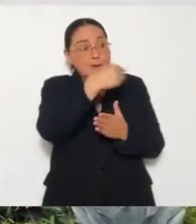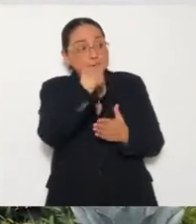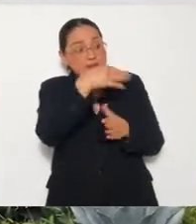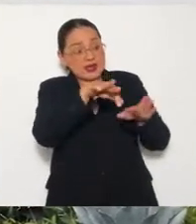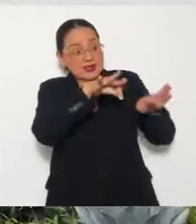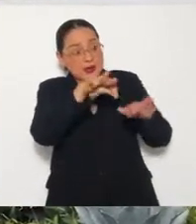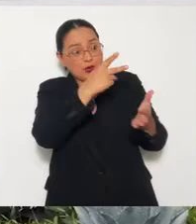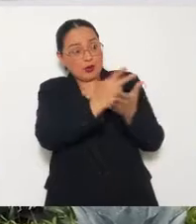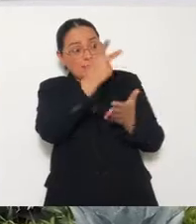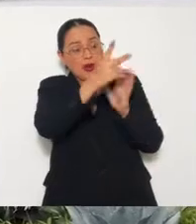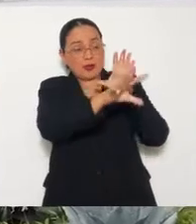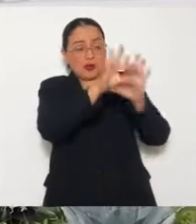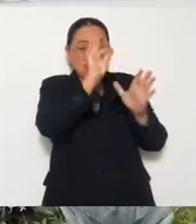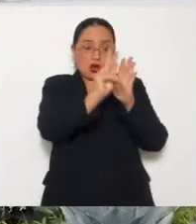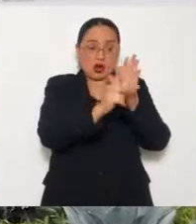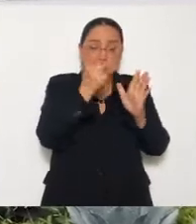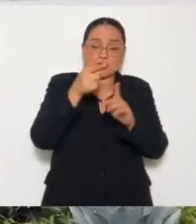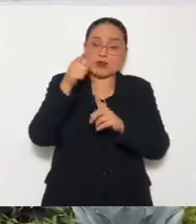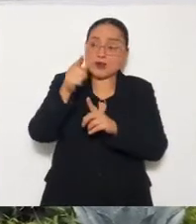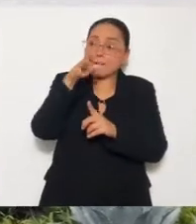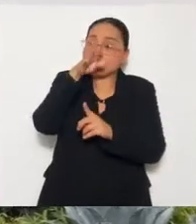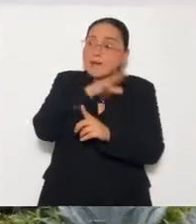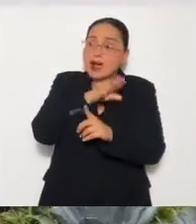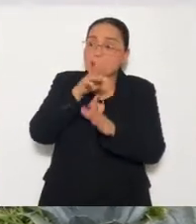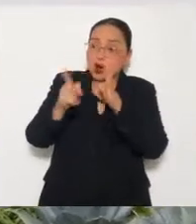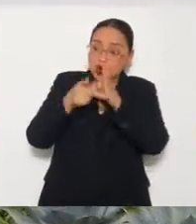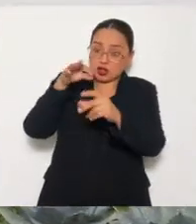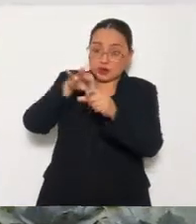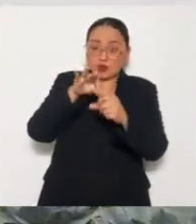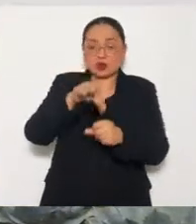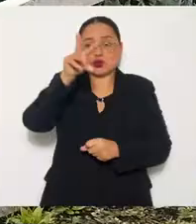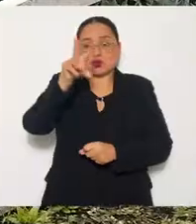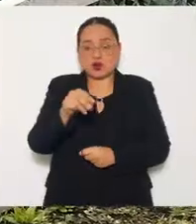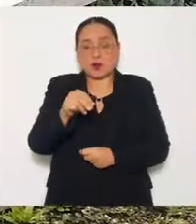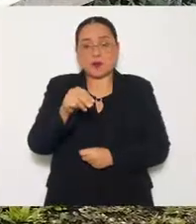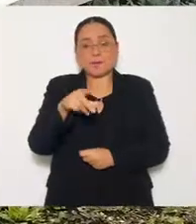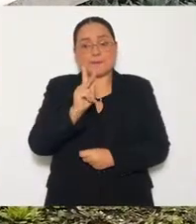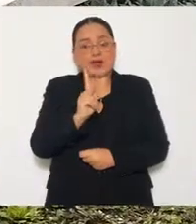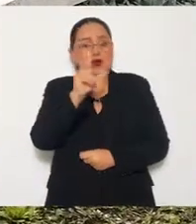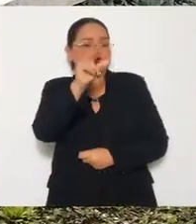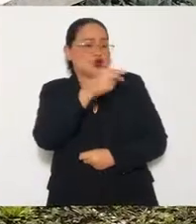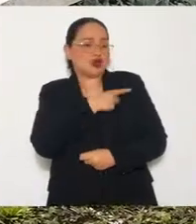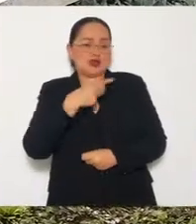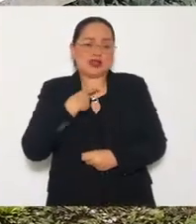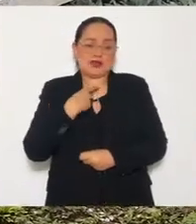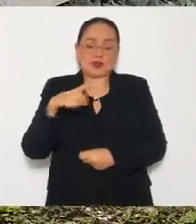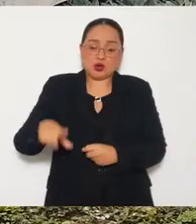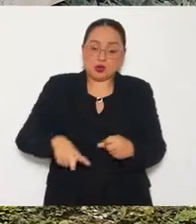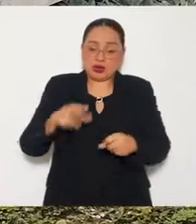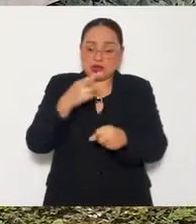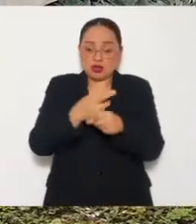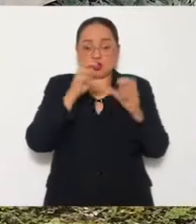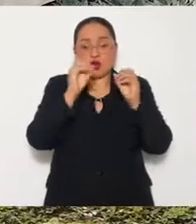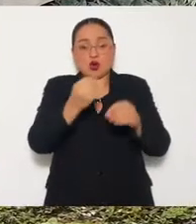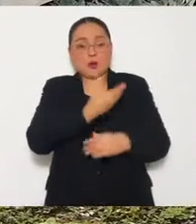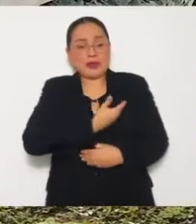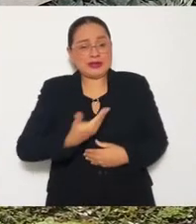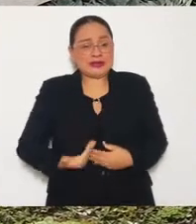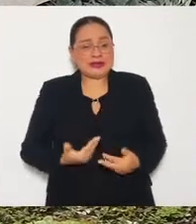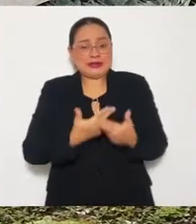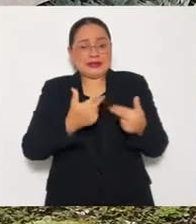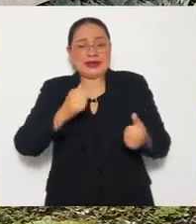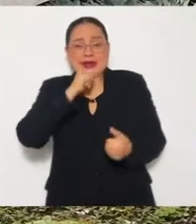al buen representante y castigar al mal representante no volviéndolo a elegir. Pero no estoy a favor de la representación de